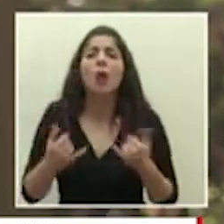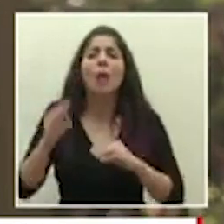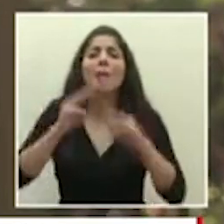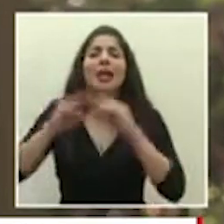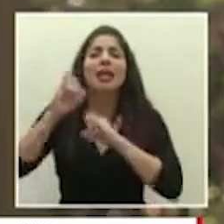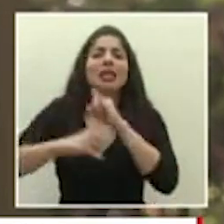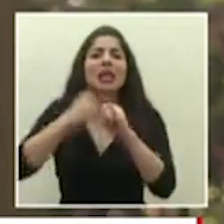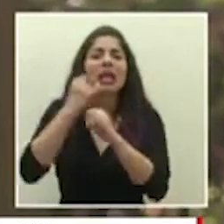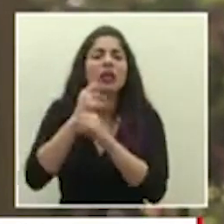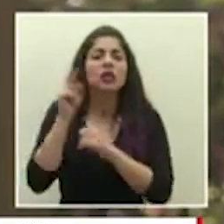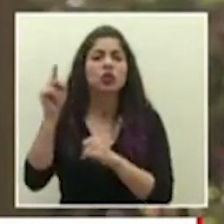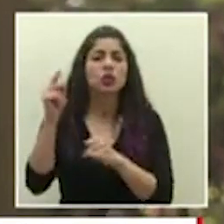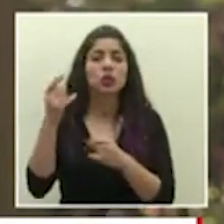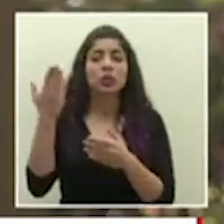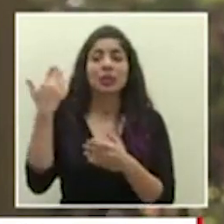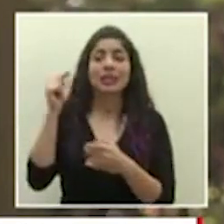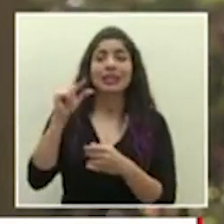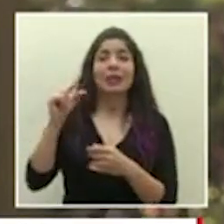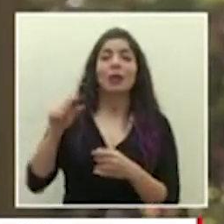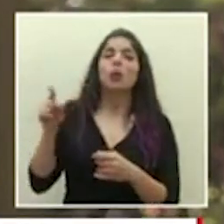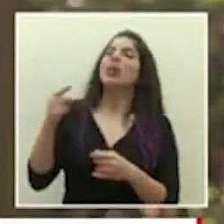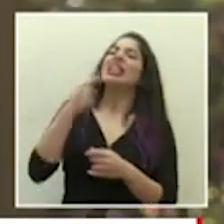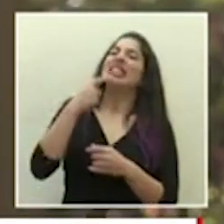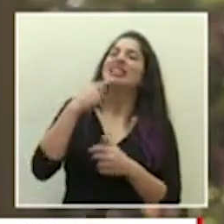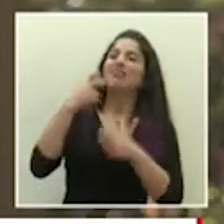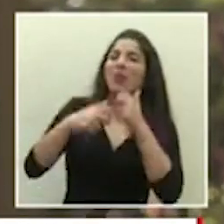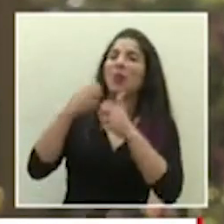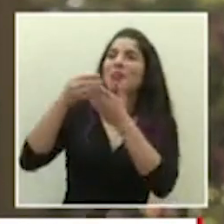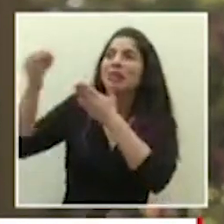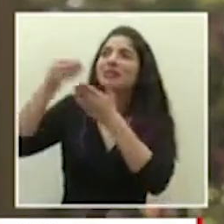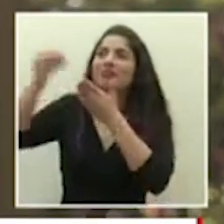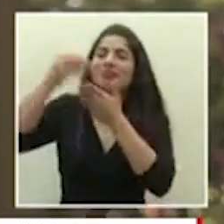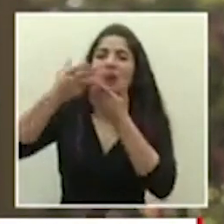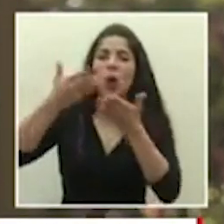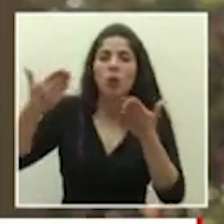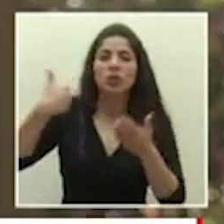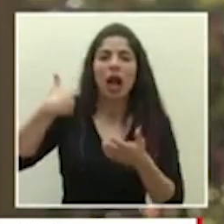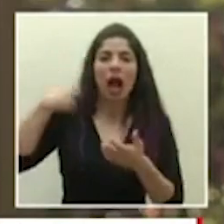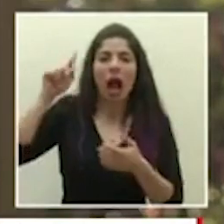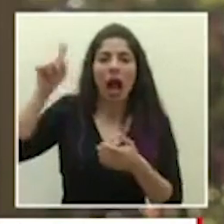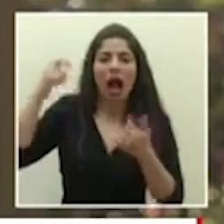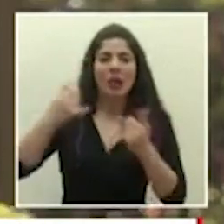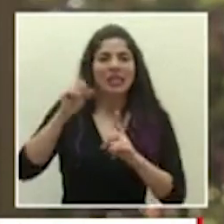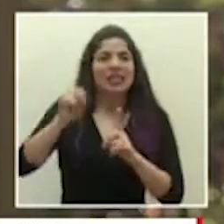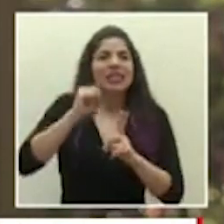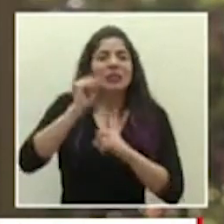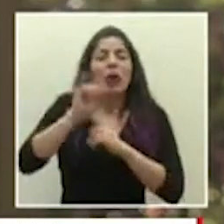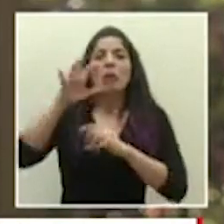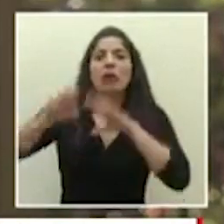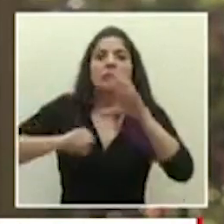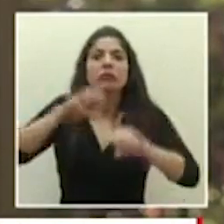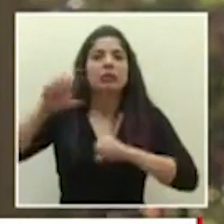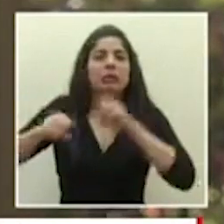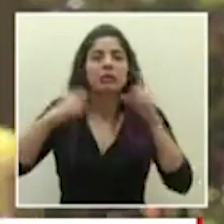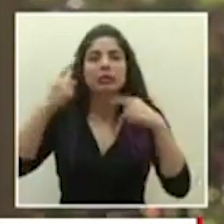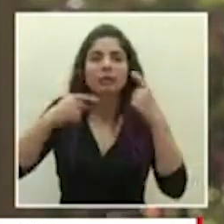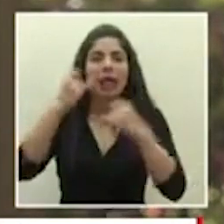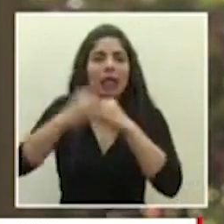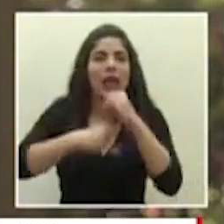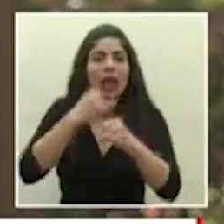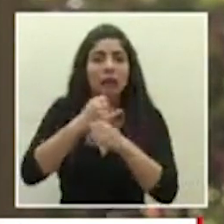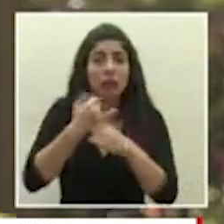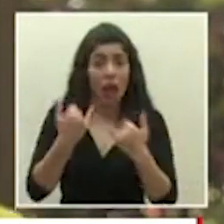internacional en las últimas semanas ustedes habían dicho que había problemas para conseguir algunos de los insumos que estamos en una situación de canibalismo internacional estamos más